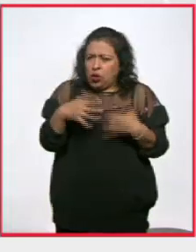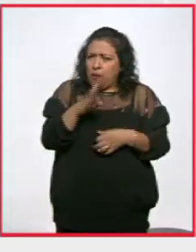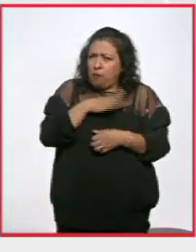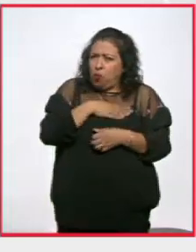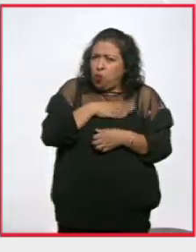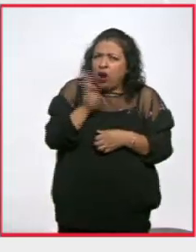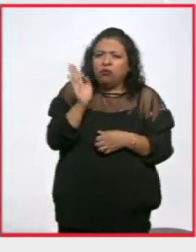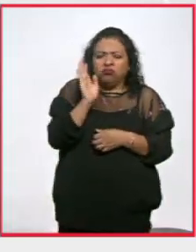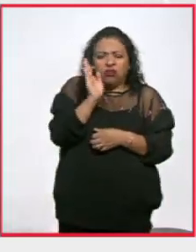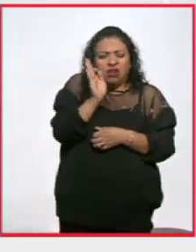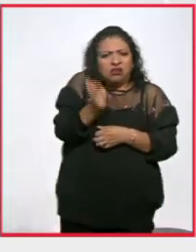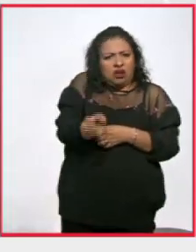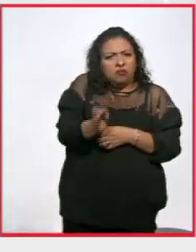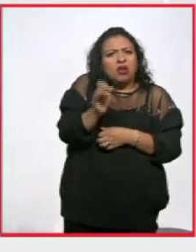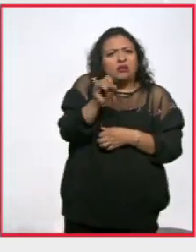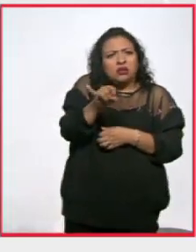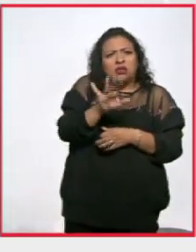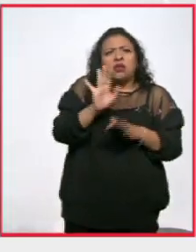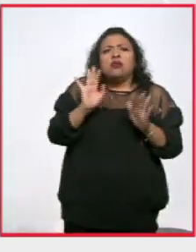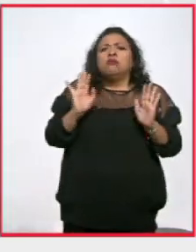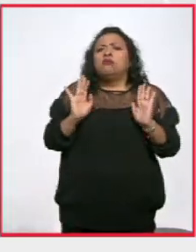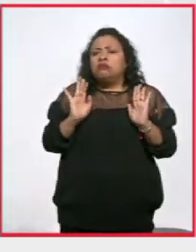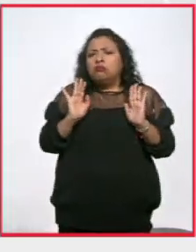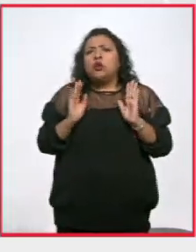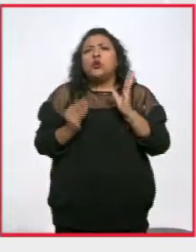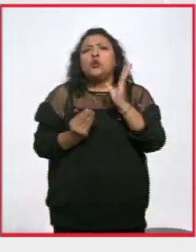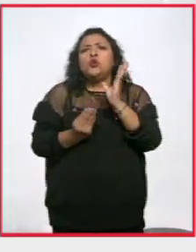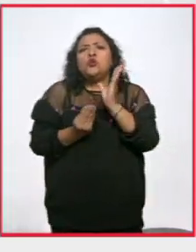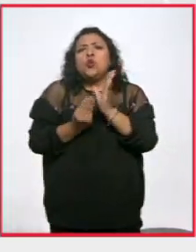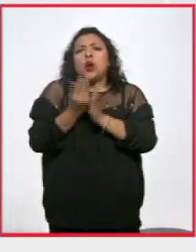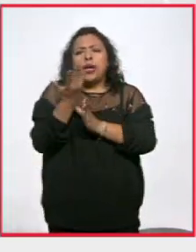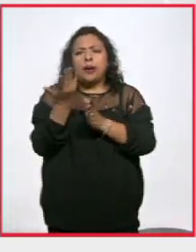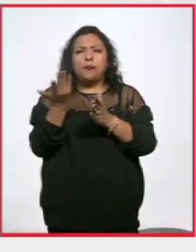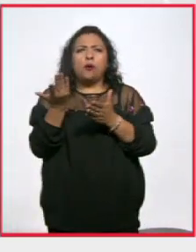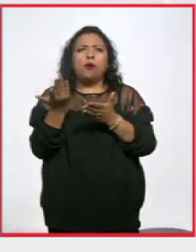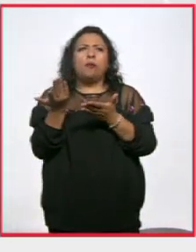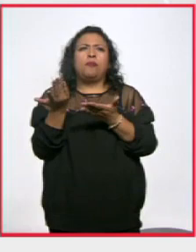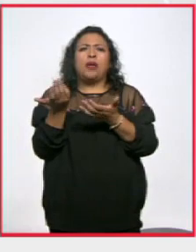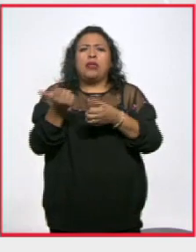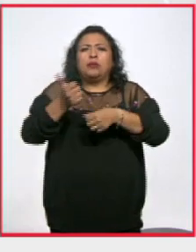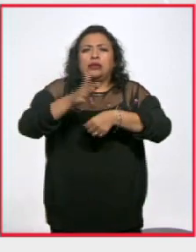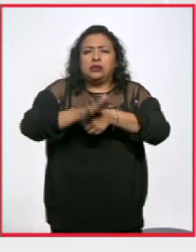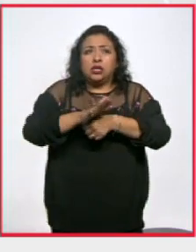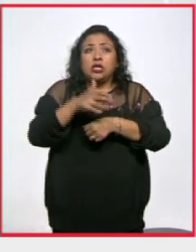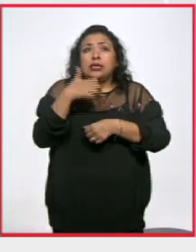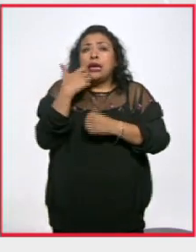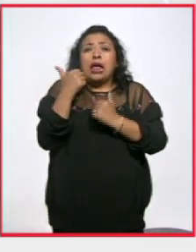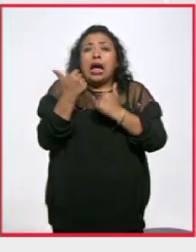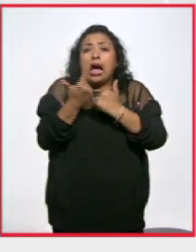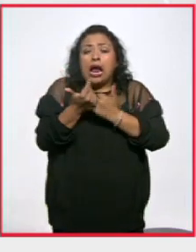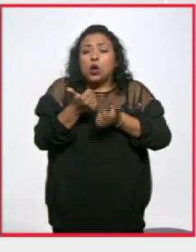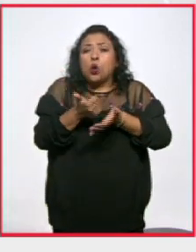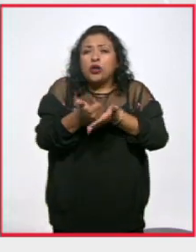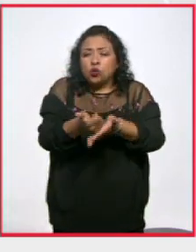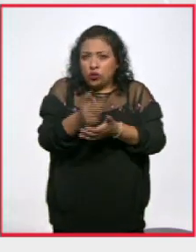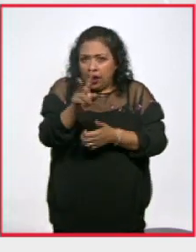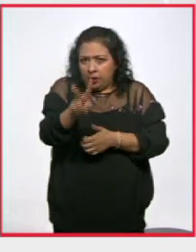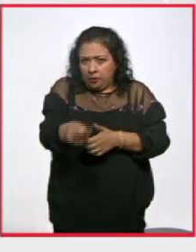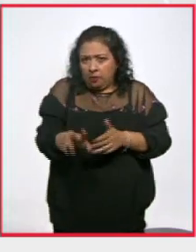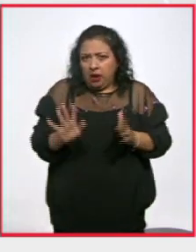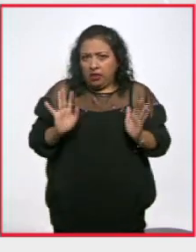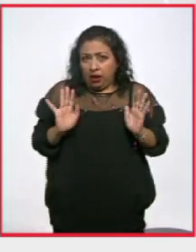aceptado la posibilidad de que el nuevo régimen vaya a querer hacer algo en firme y real.